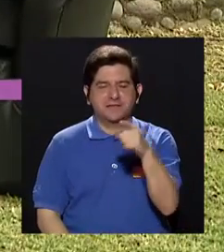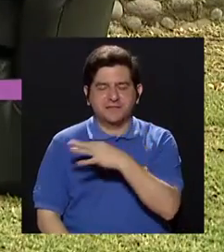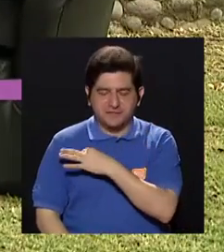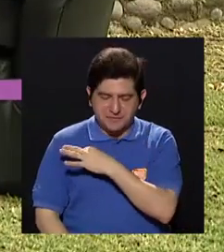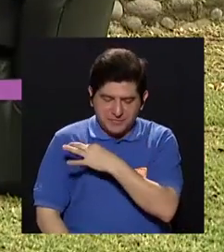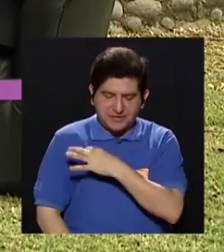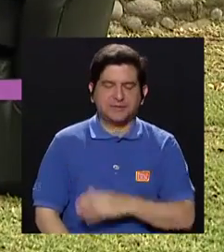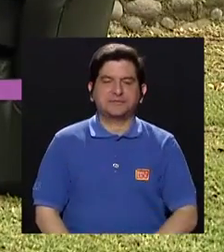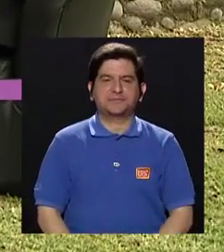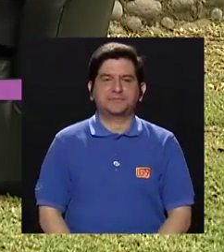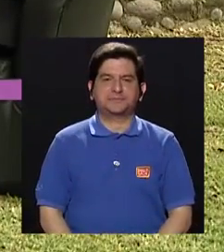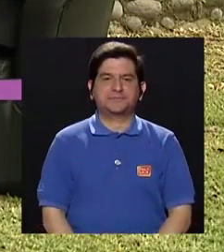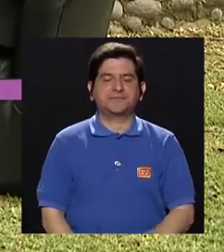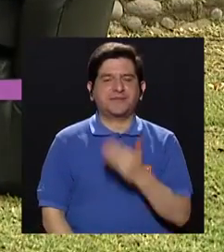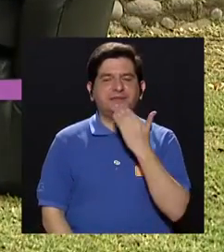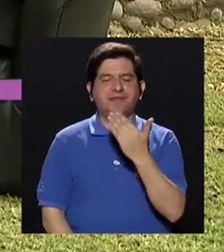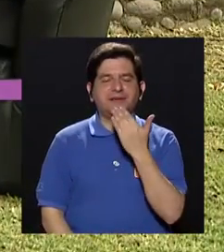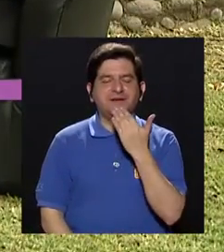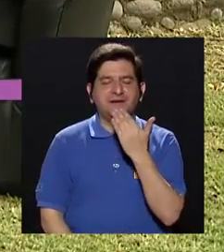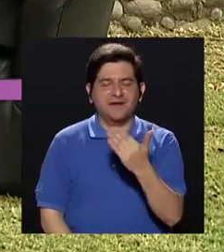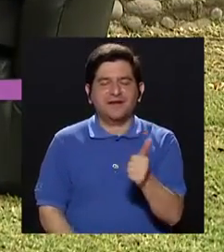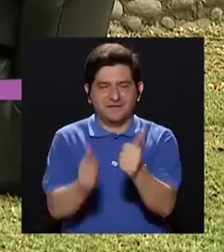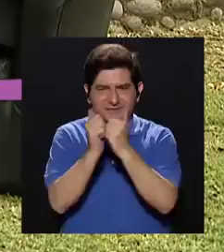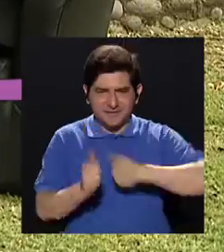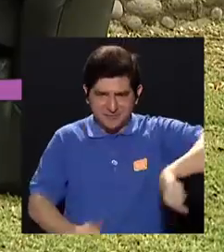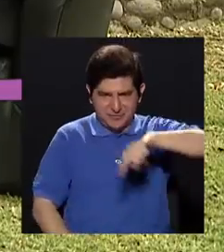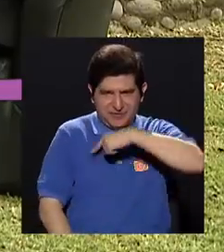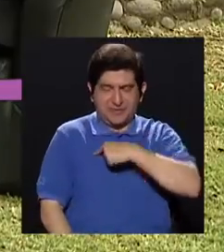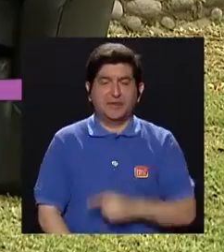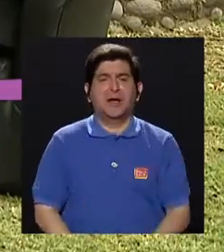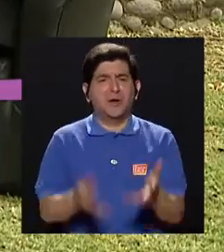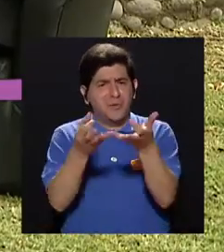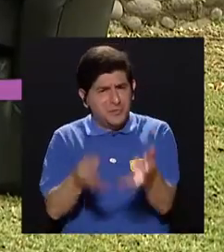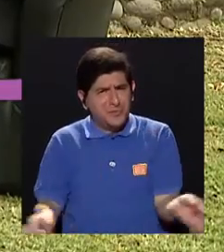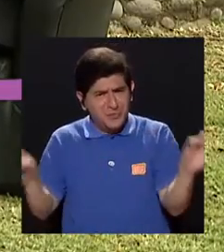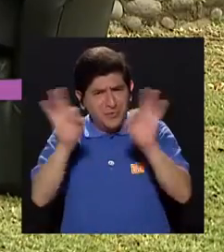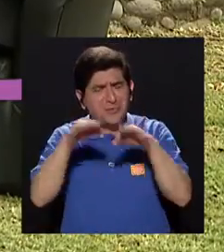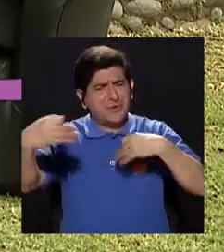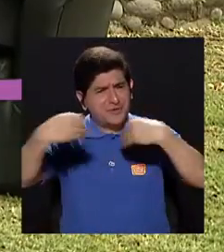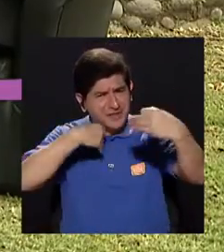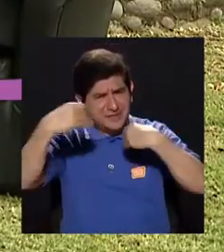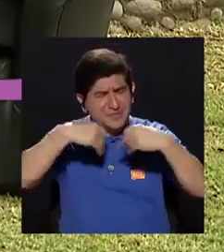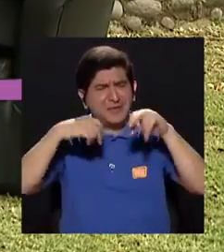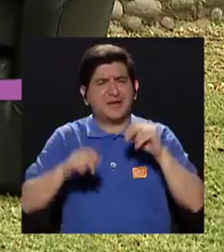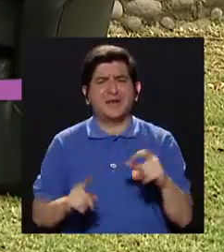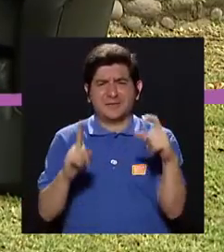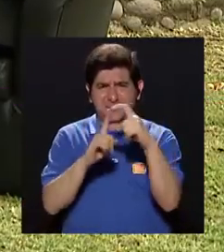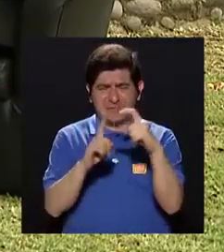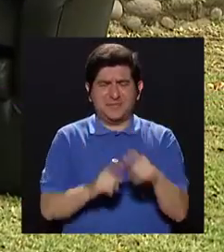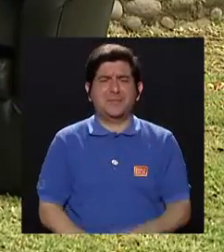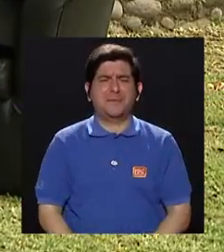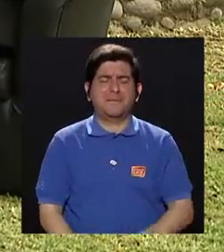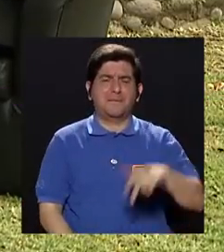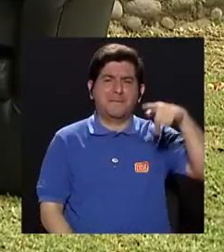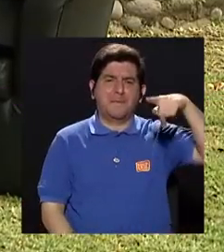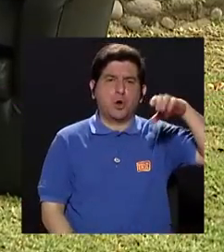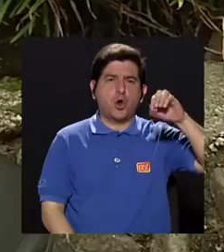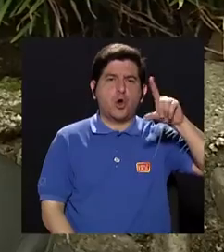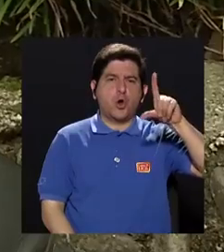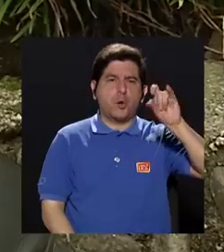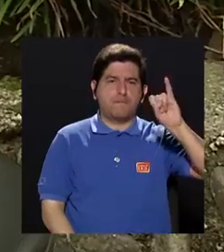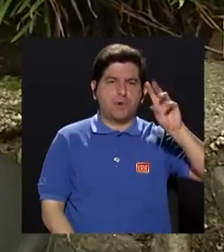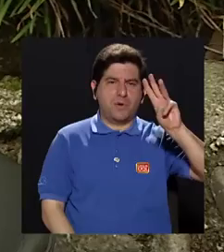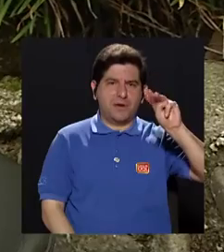Muchas gracias a ustedes por la invitación. Gracias realmente por acompañarnos, Luis. Sería muy importante, doctor, que usted nos pueda explicar un poco este término, ¿verdad?